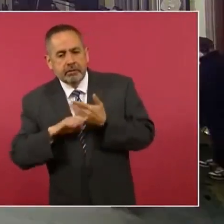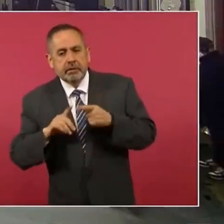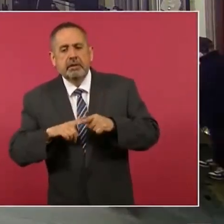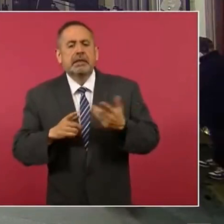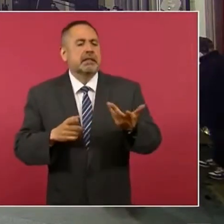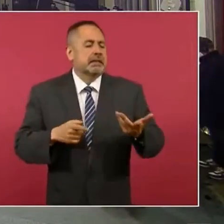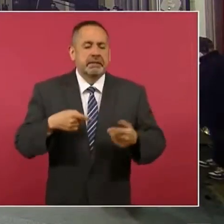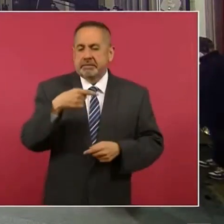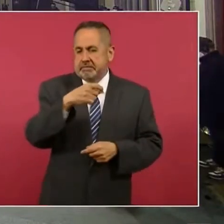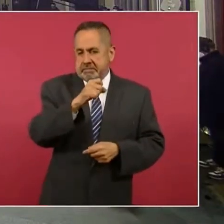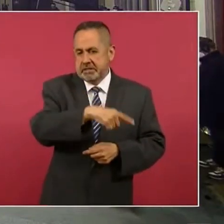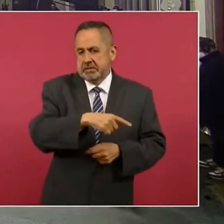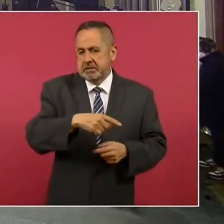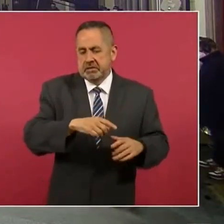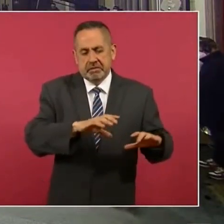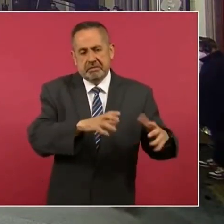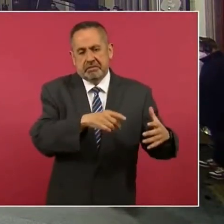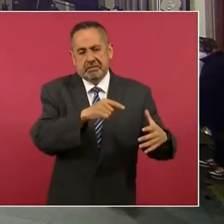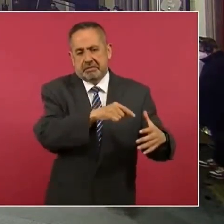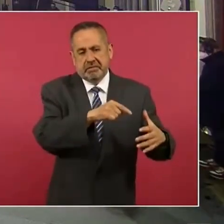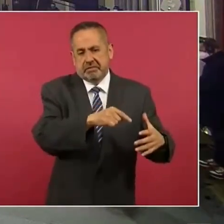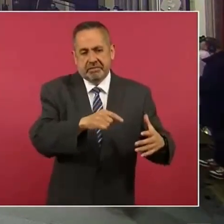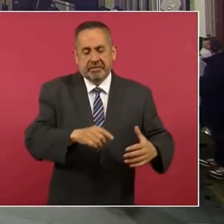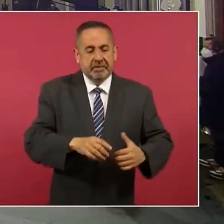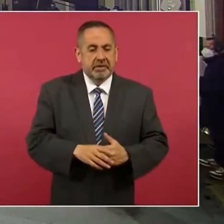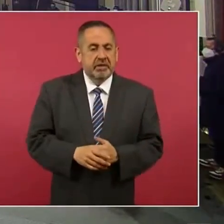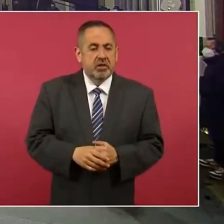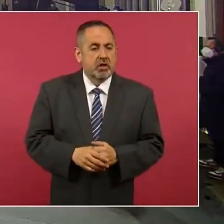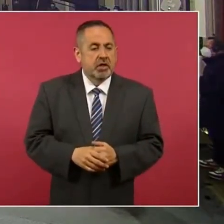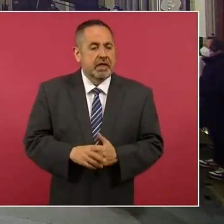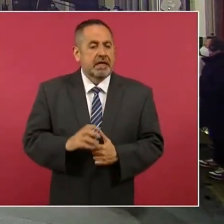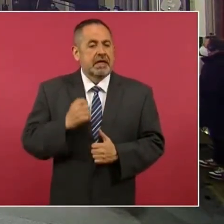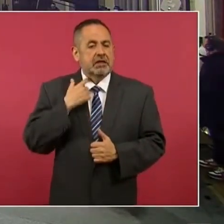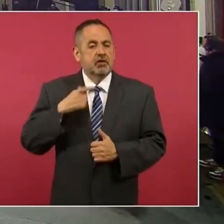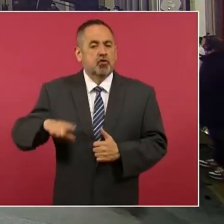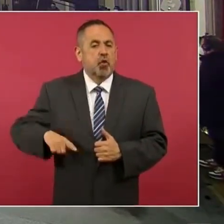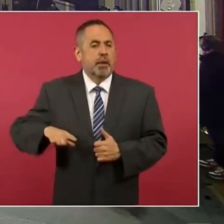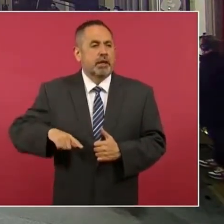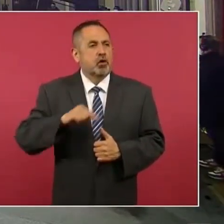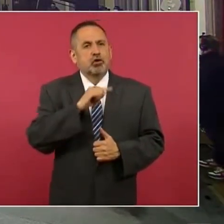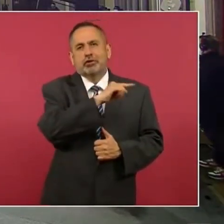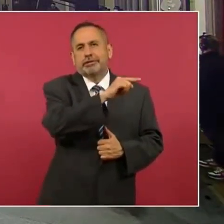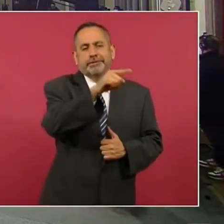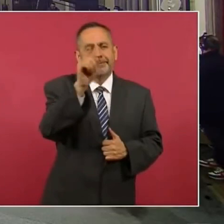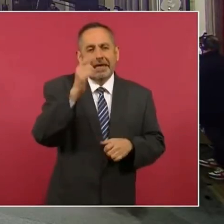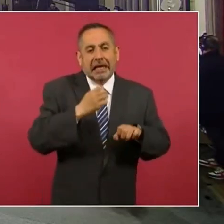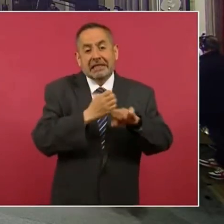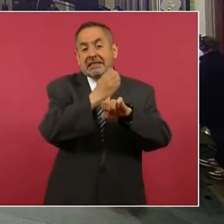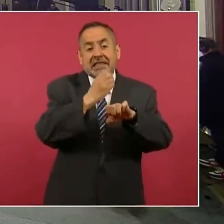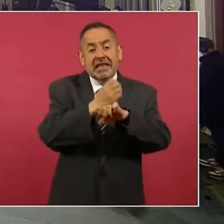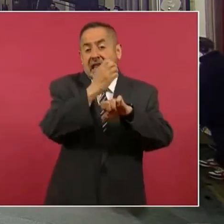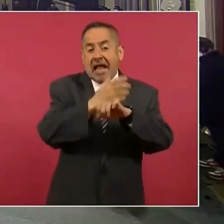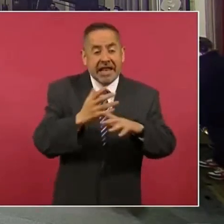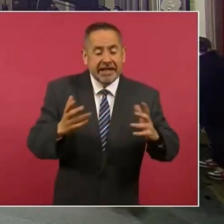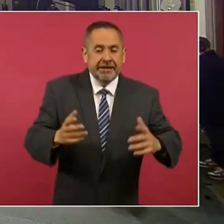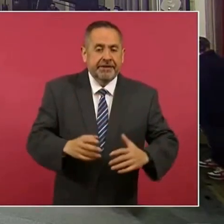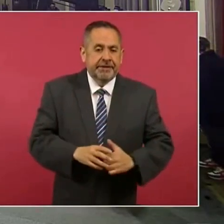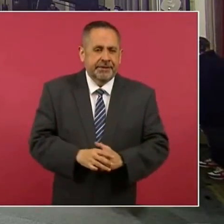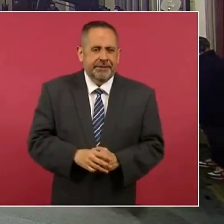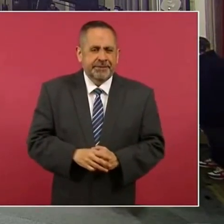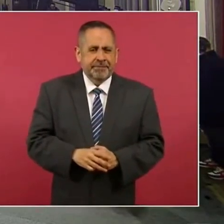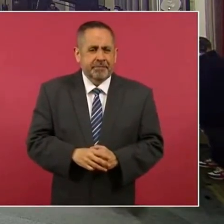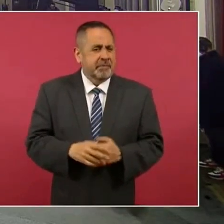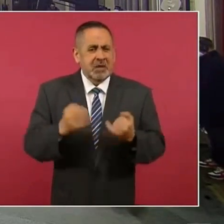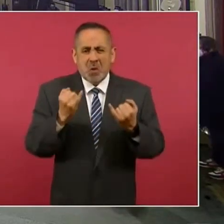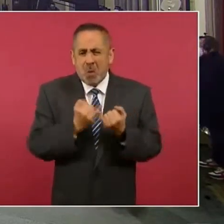los gobiernos estatales en